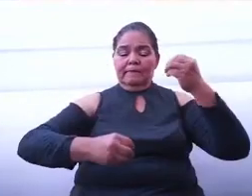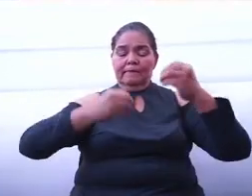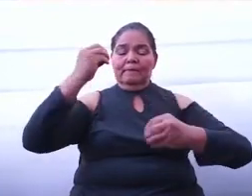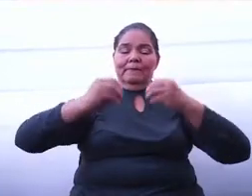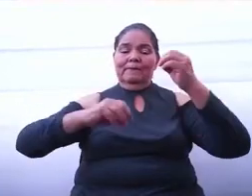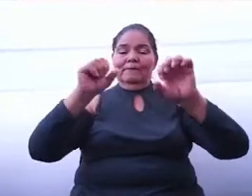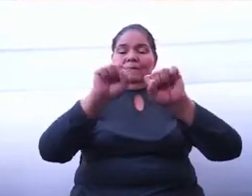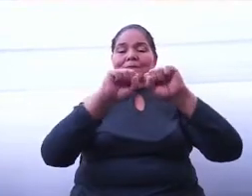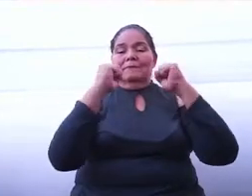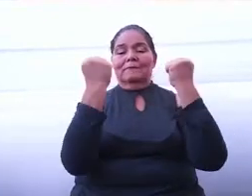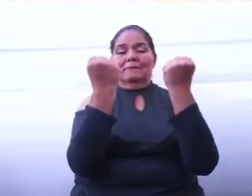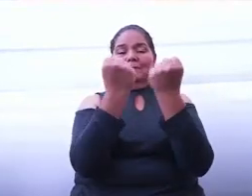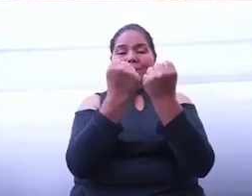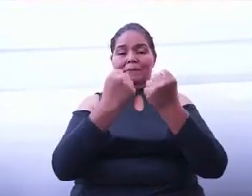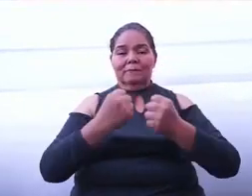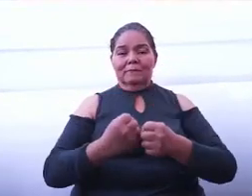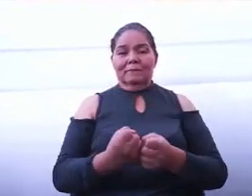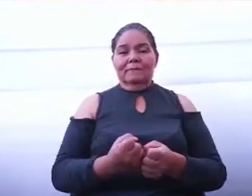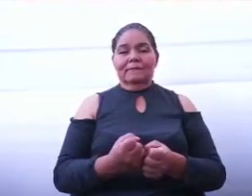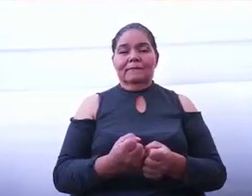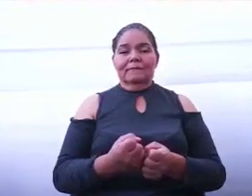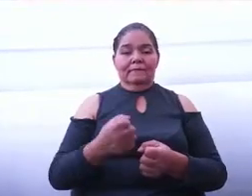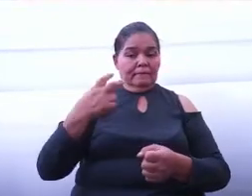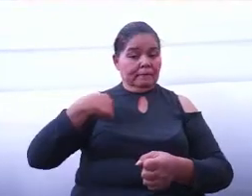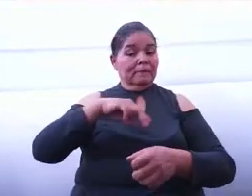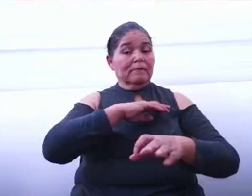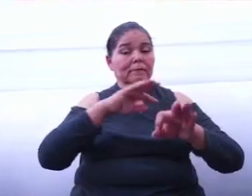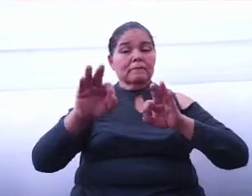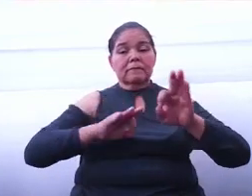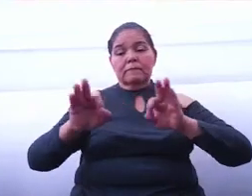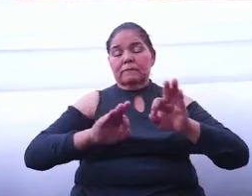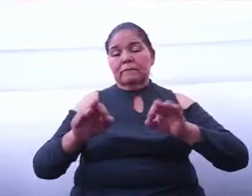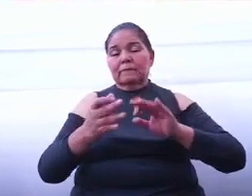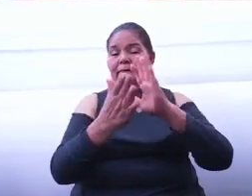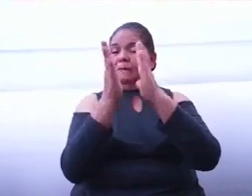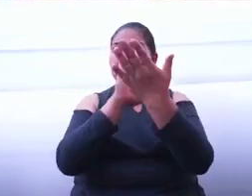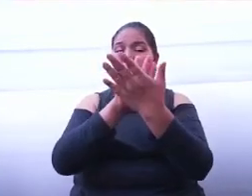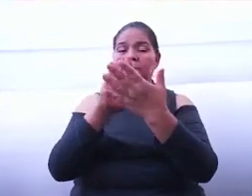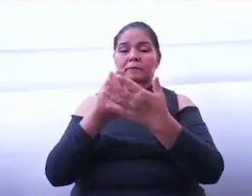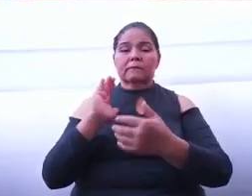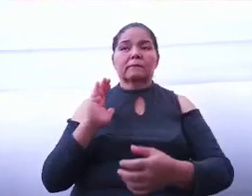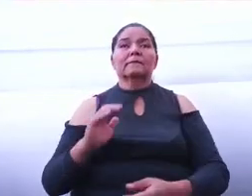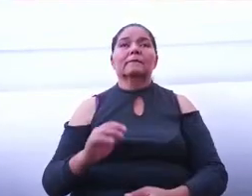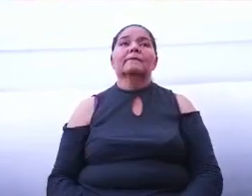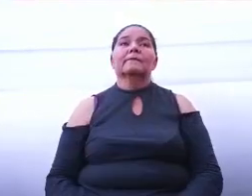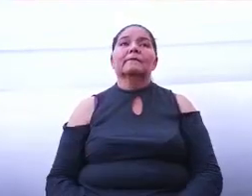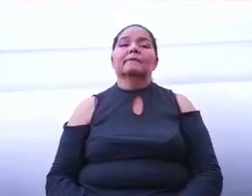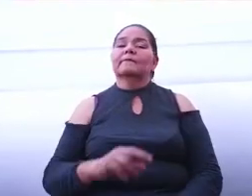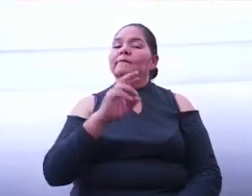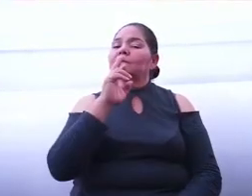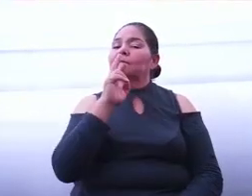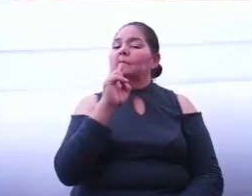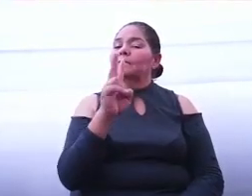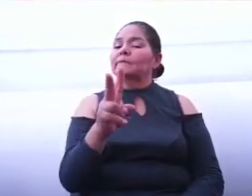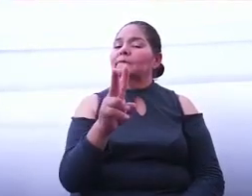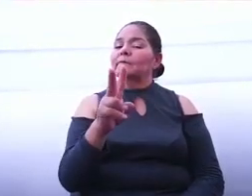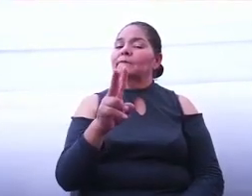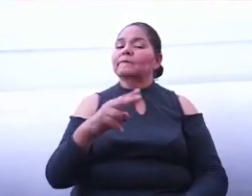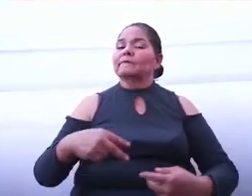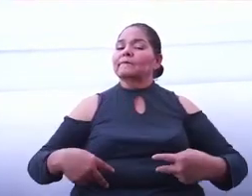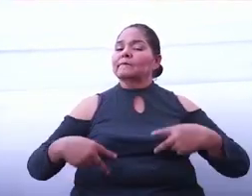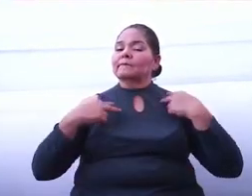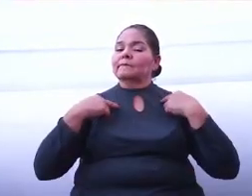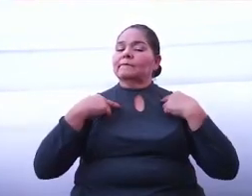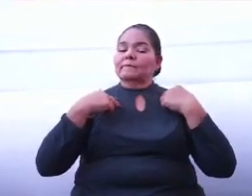con el que trabajaremos para cambiar nuestra realidad desde la